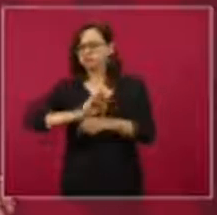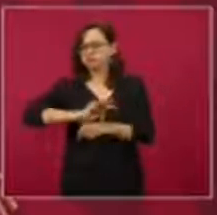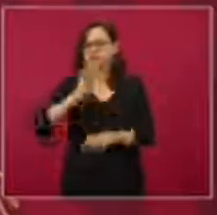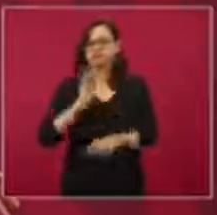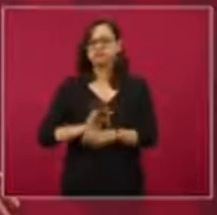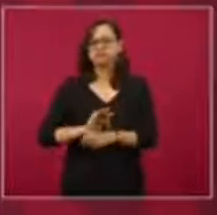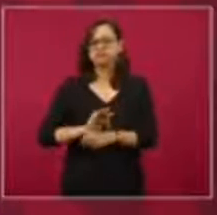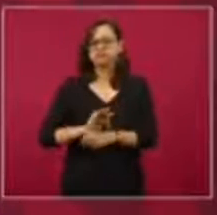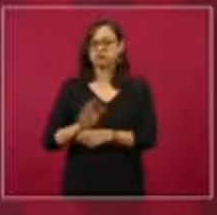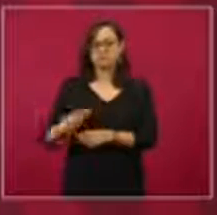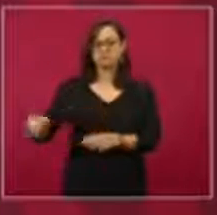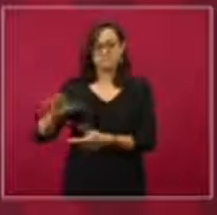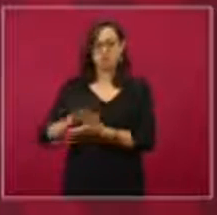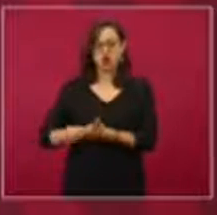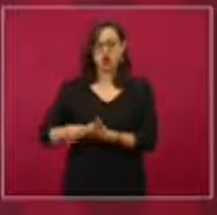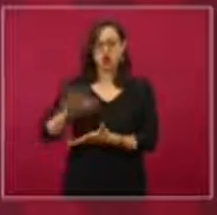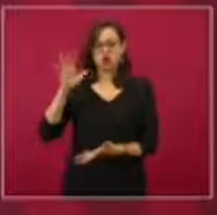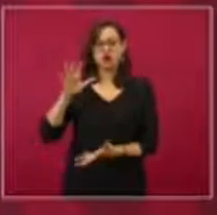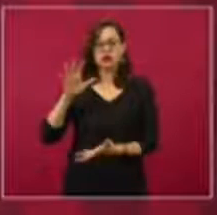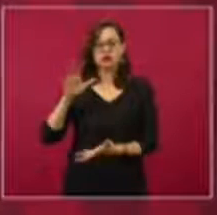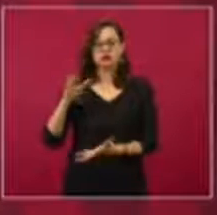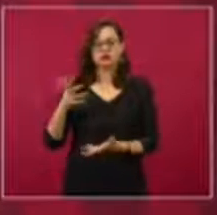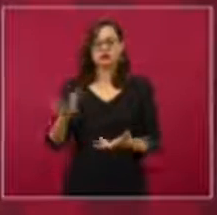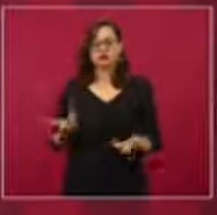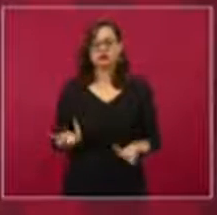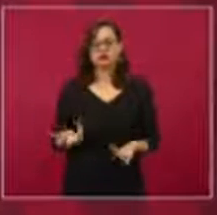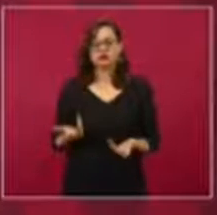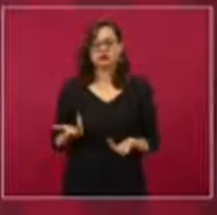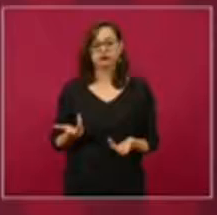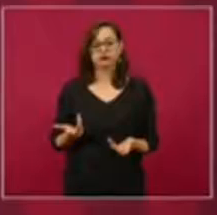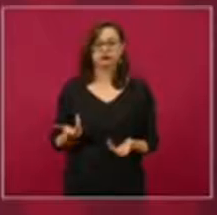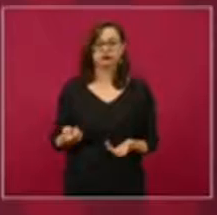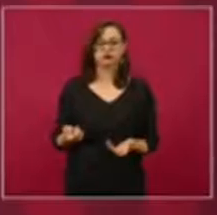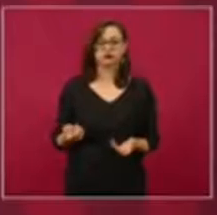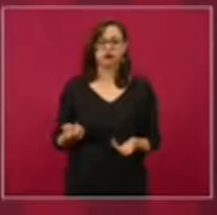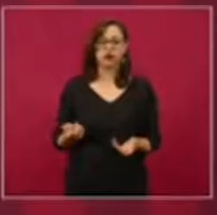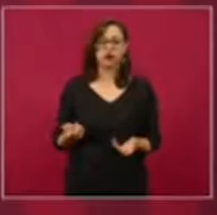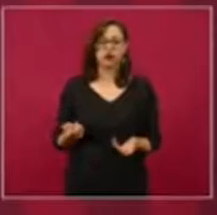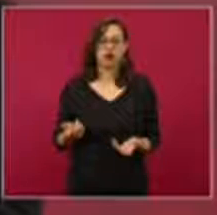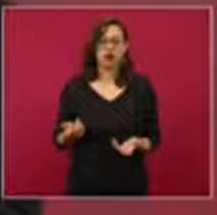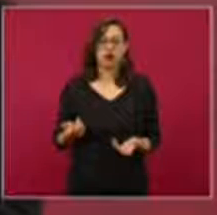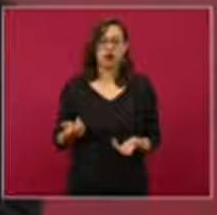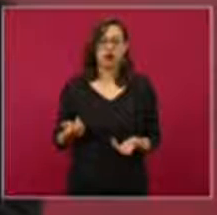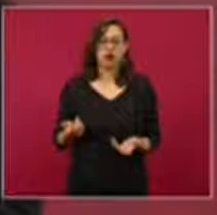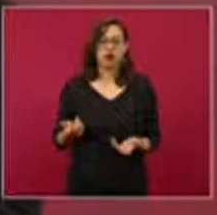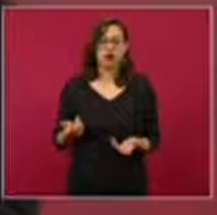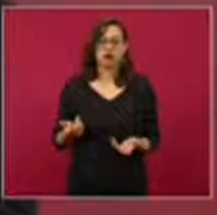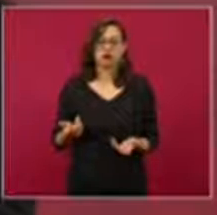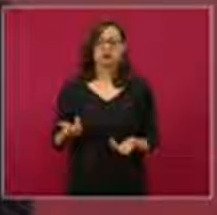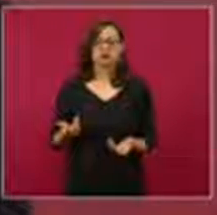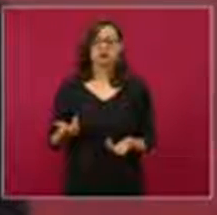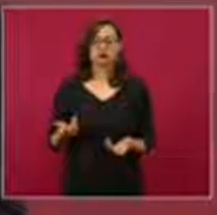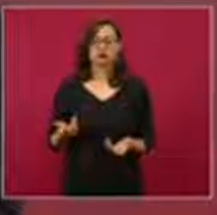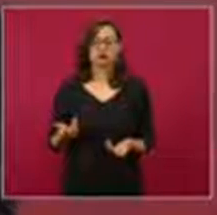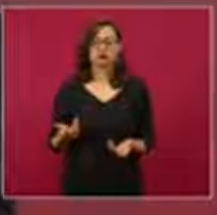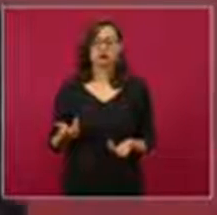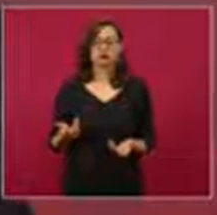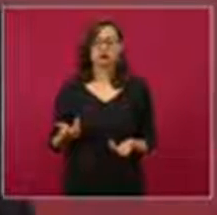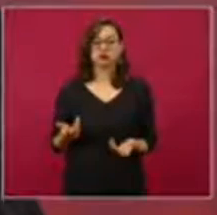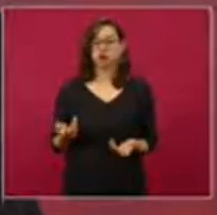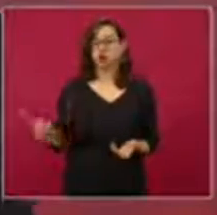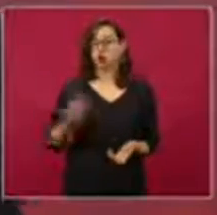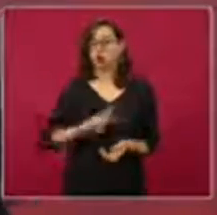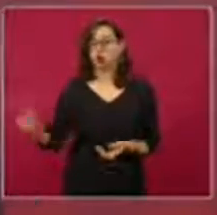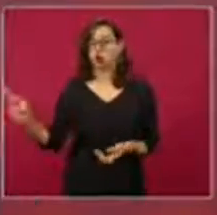o la mayoría para no hablar en lo